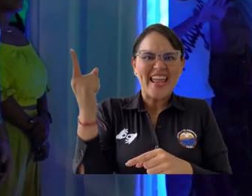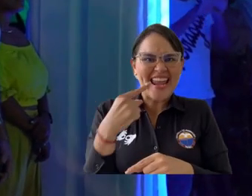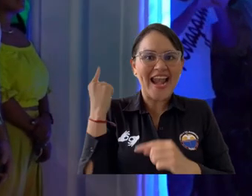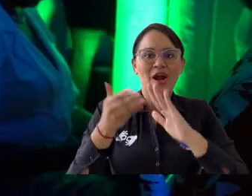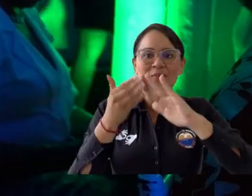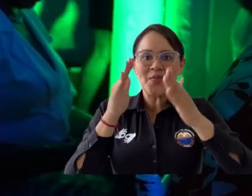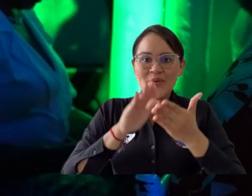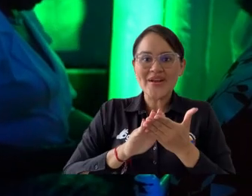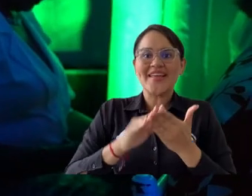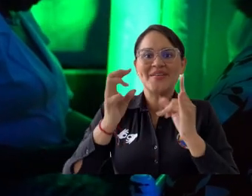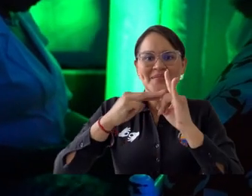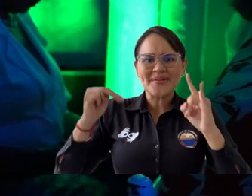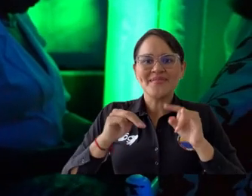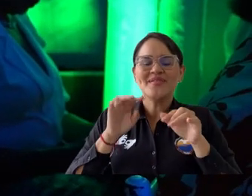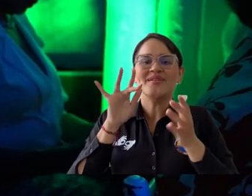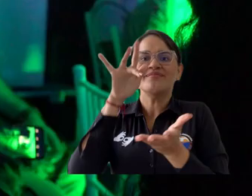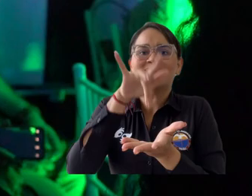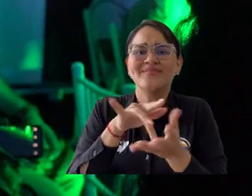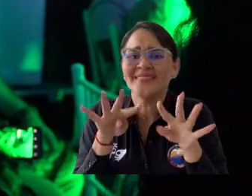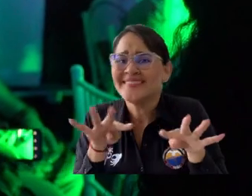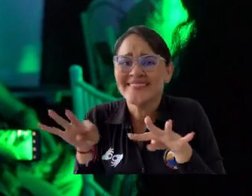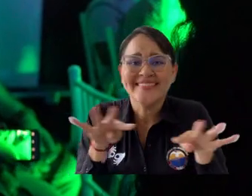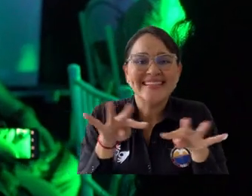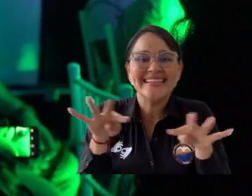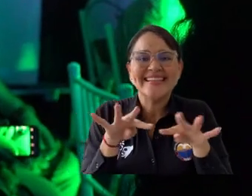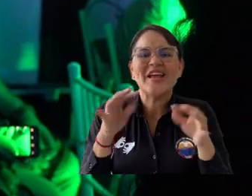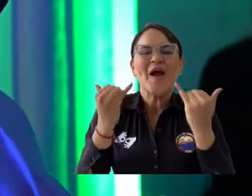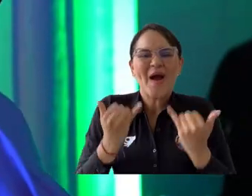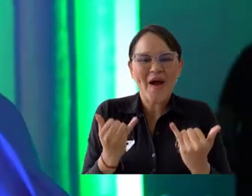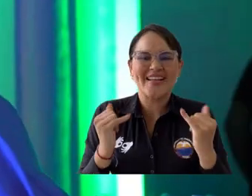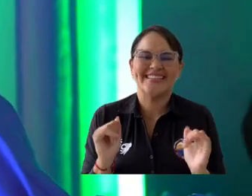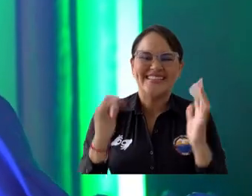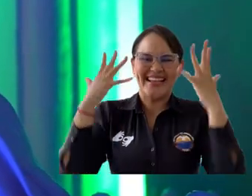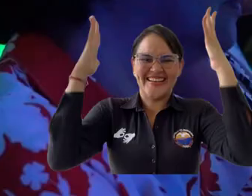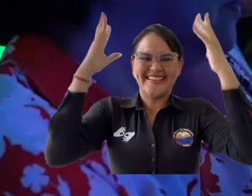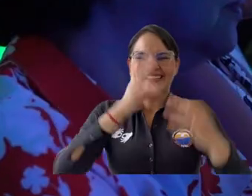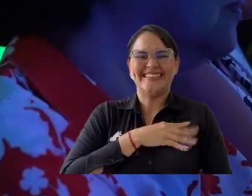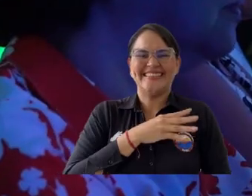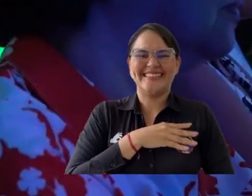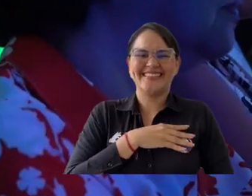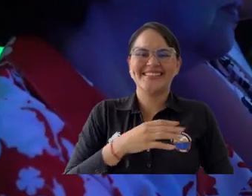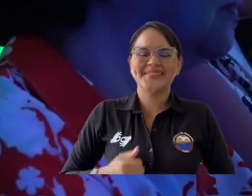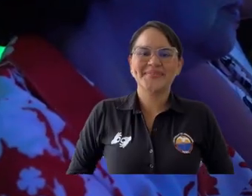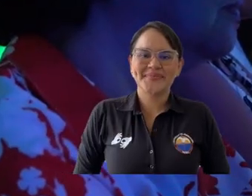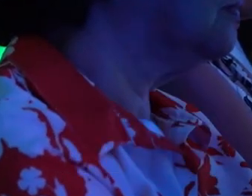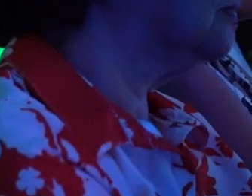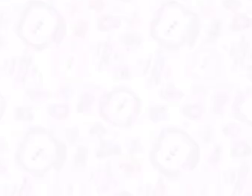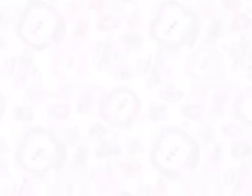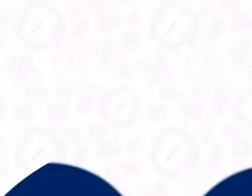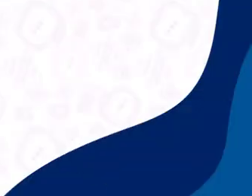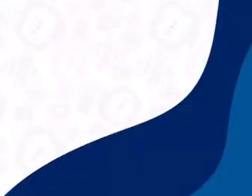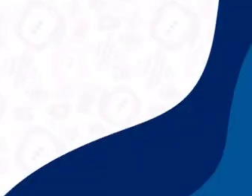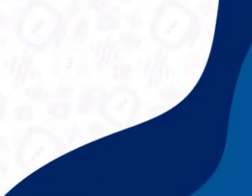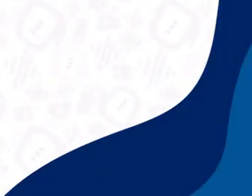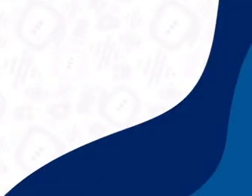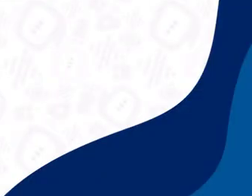comunidad universitaria que desde sus inicios se unió decididamente para conseguirlo y hoy celebra que es una realidad.